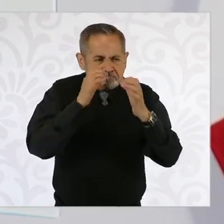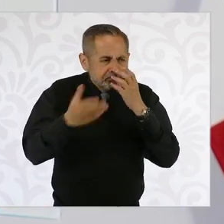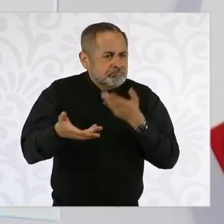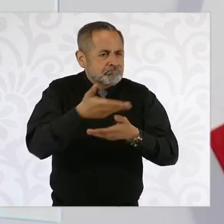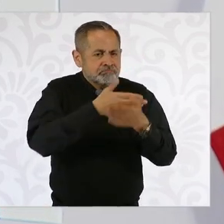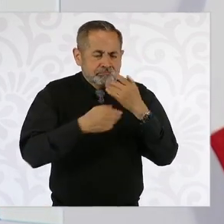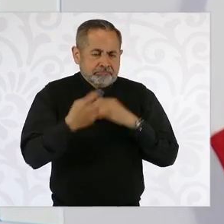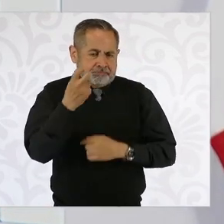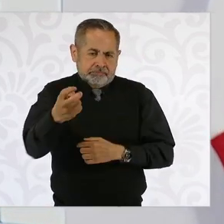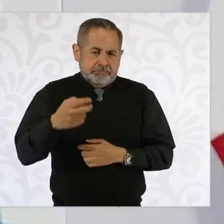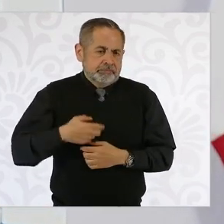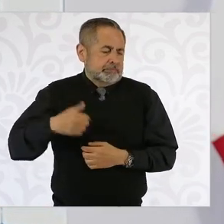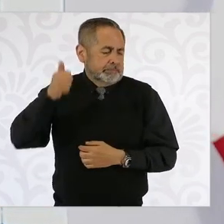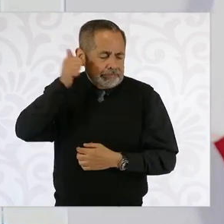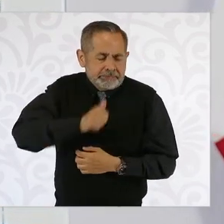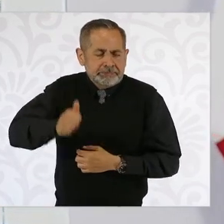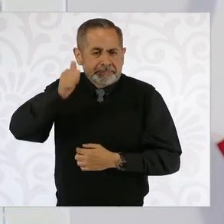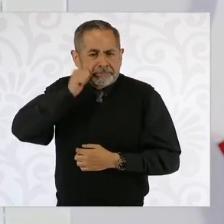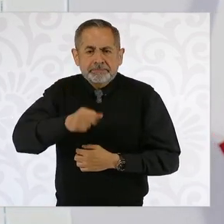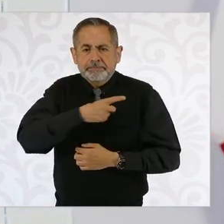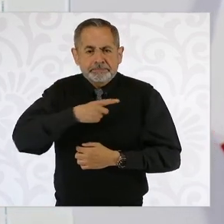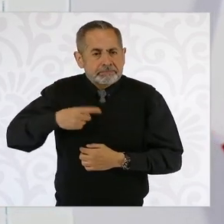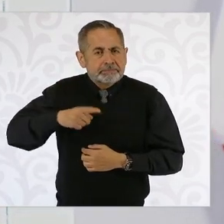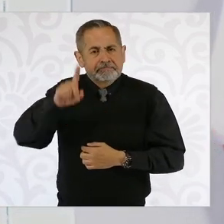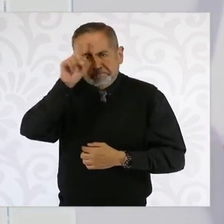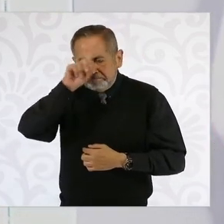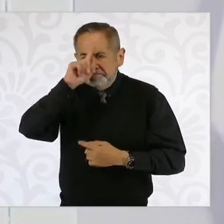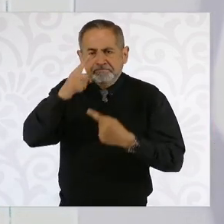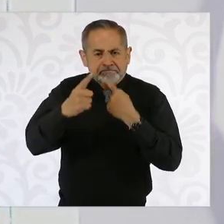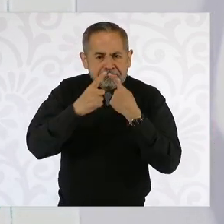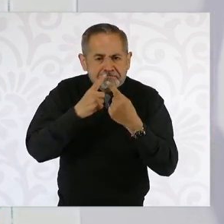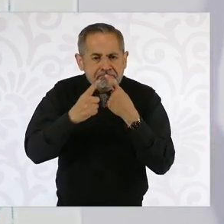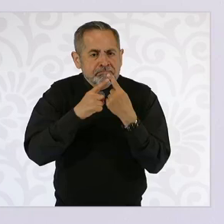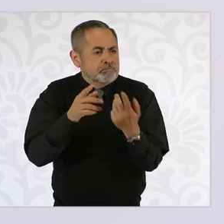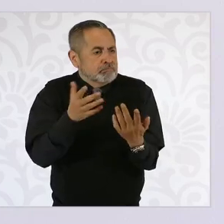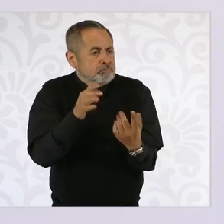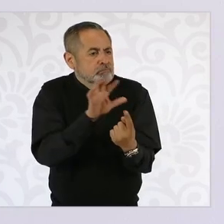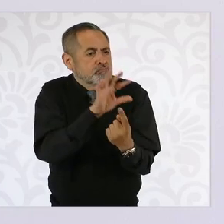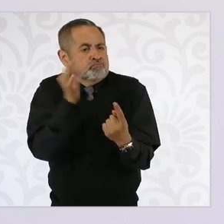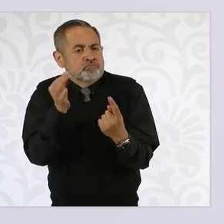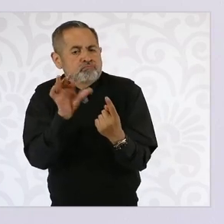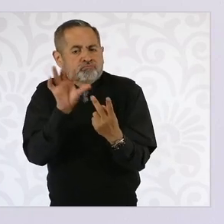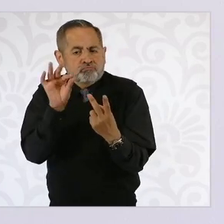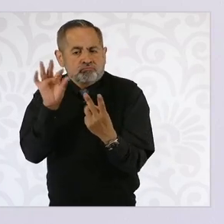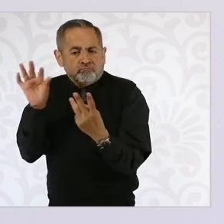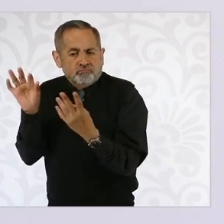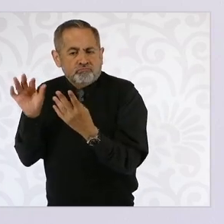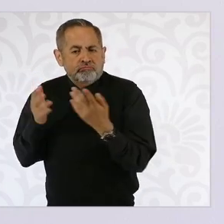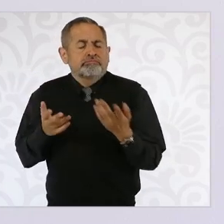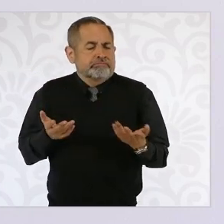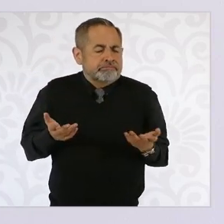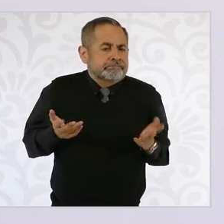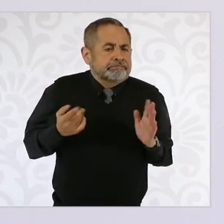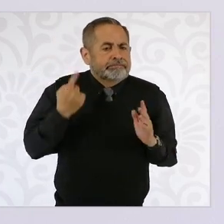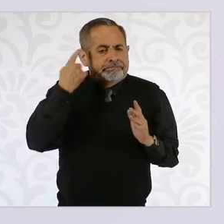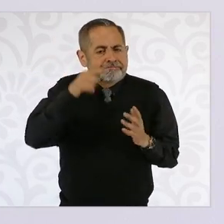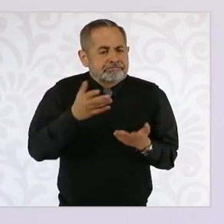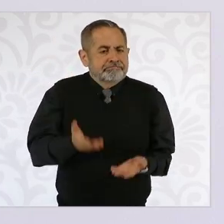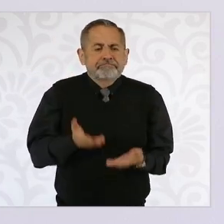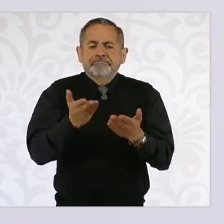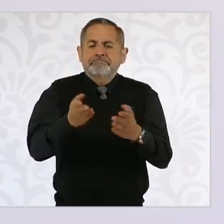buscamos siempre el diálogo, la orientación, las alternativas para poder dar una